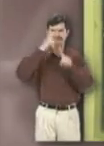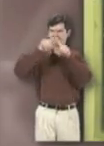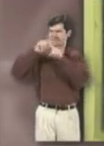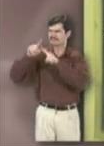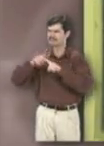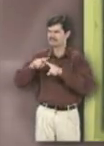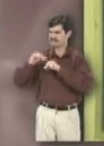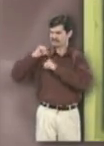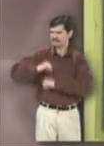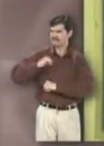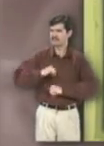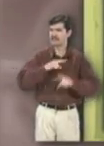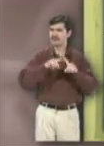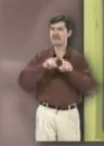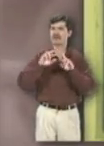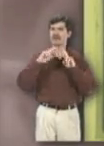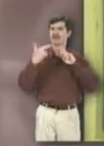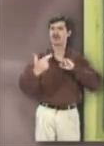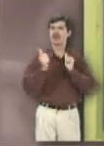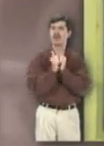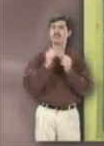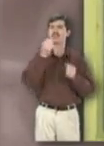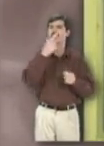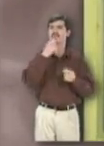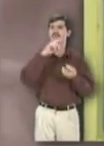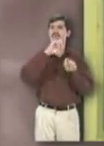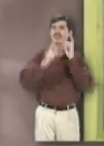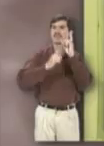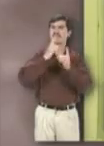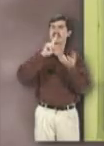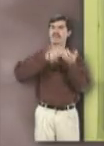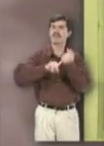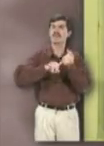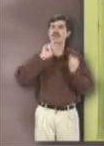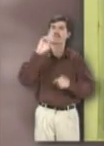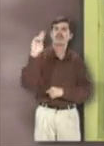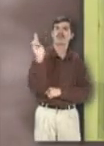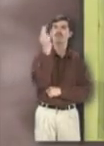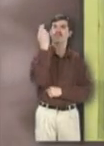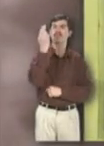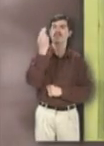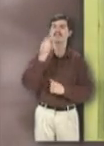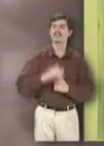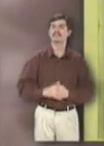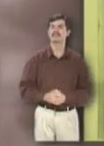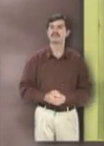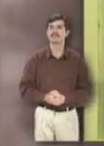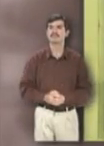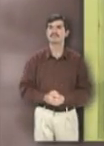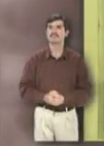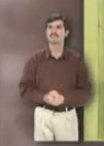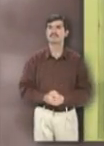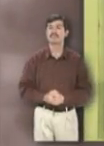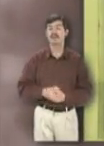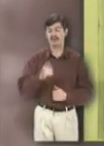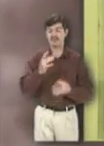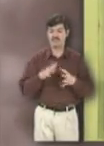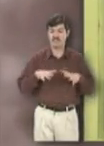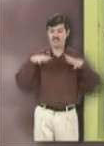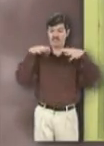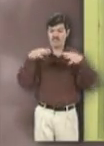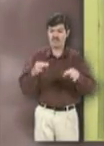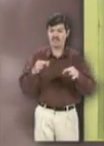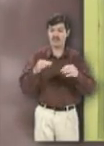importantes cargos relacionados con la medicina deportiva en la Universidad Nacional Autónoma de México.